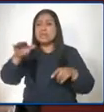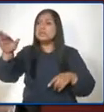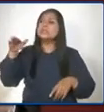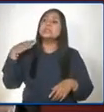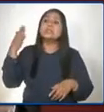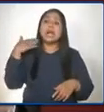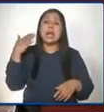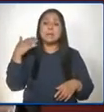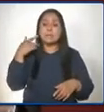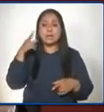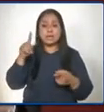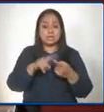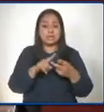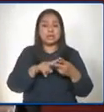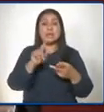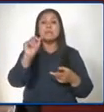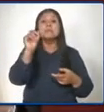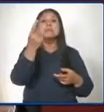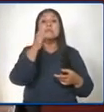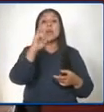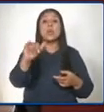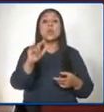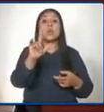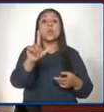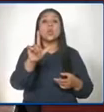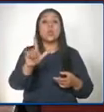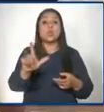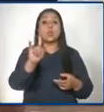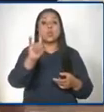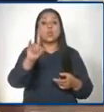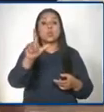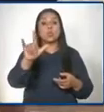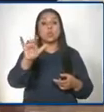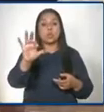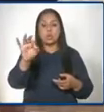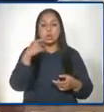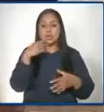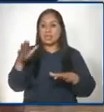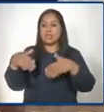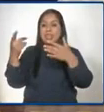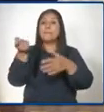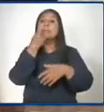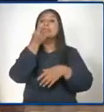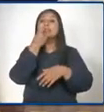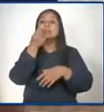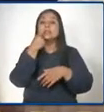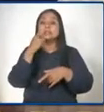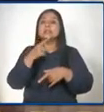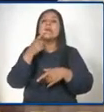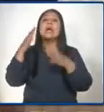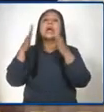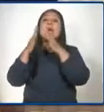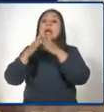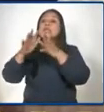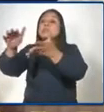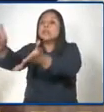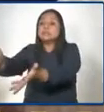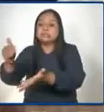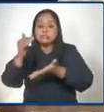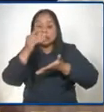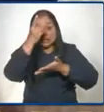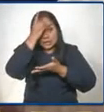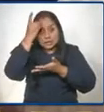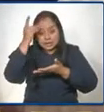Primero de Julio, llevando kits a las casas de los padres de familia, recogiendo tareas en las casas de los padres de familia,